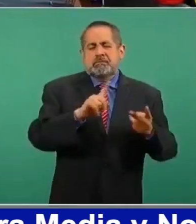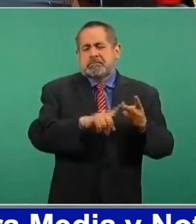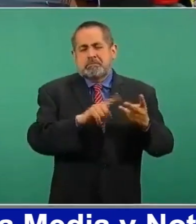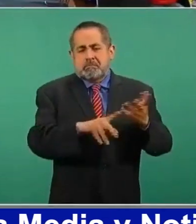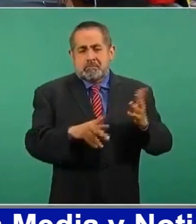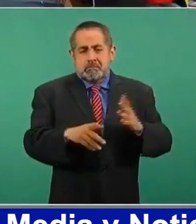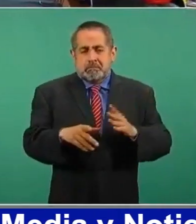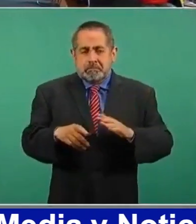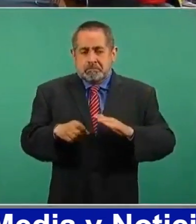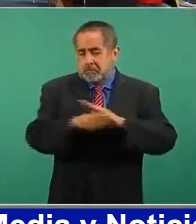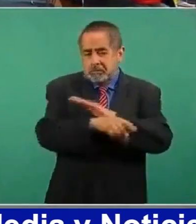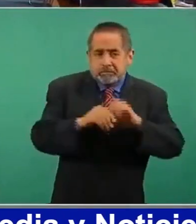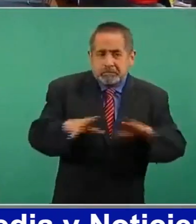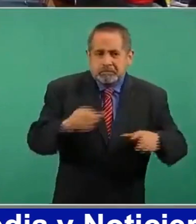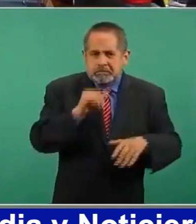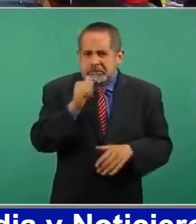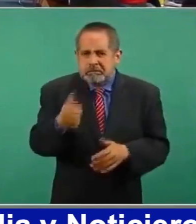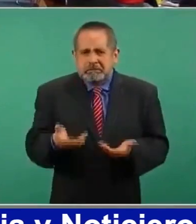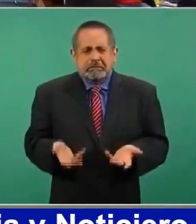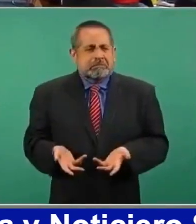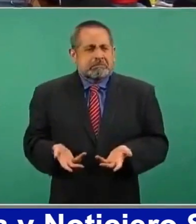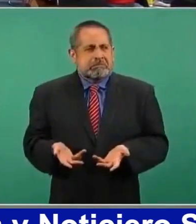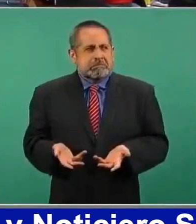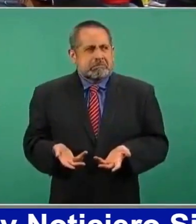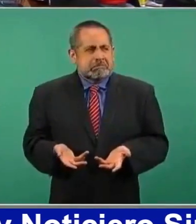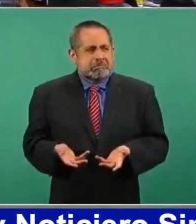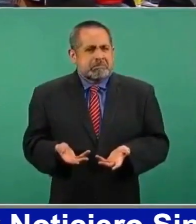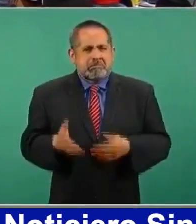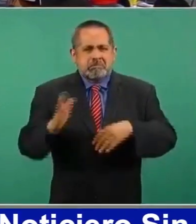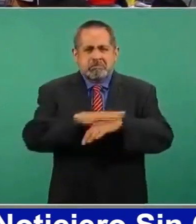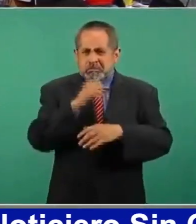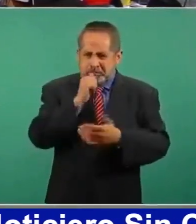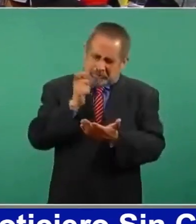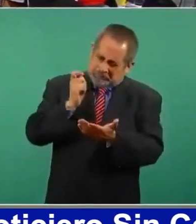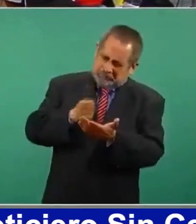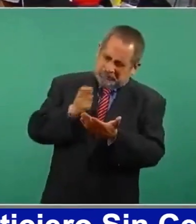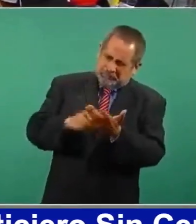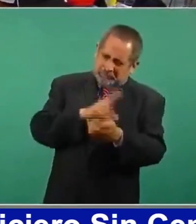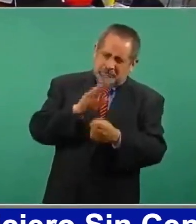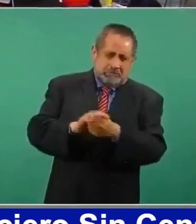no, se hubiese dado a conocer todo.